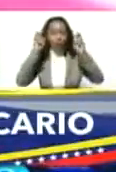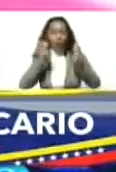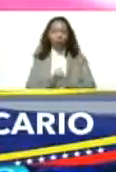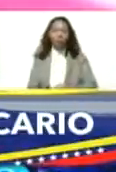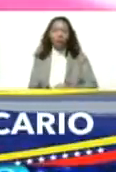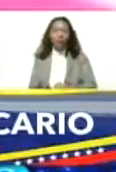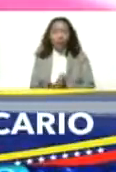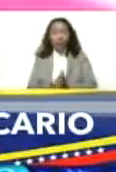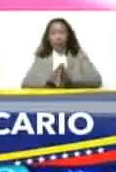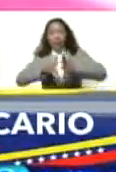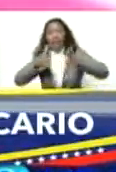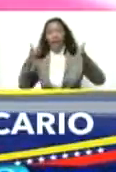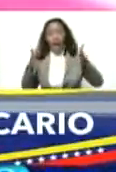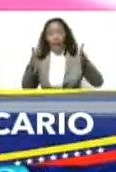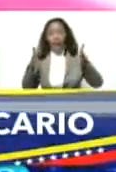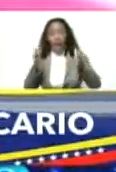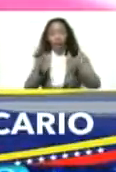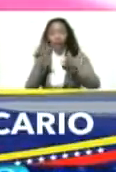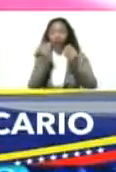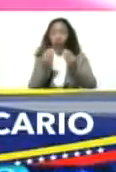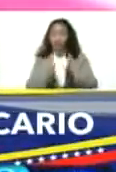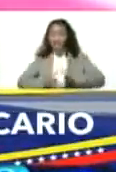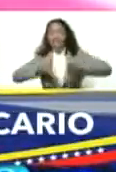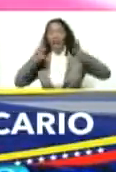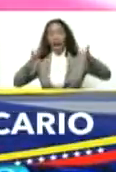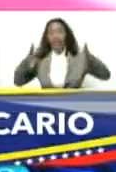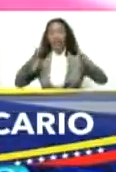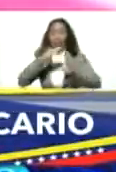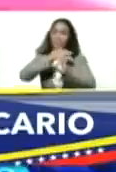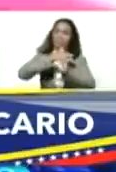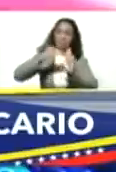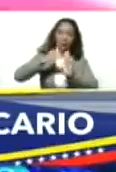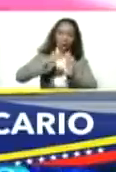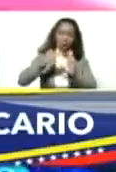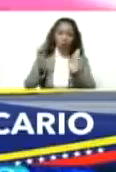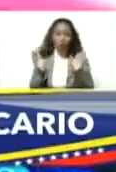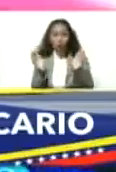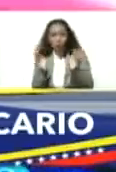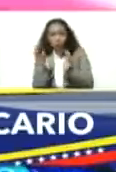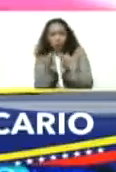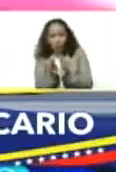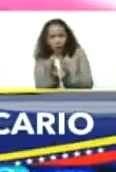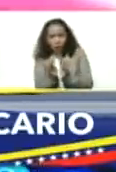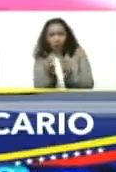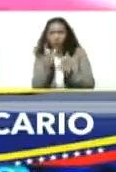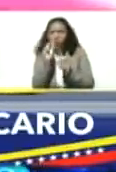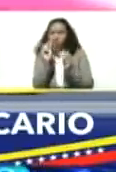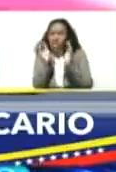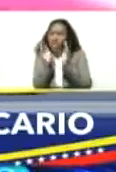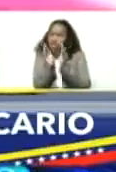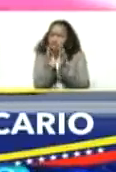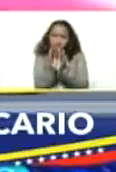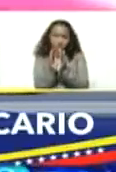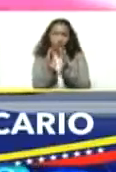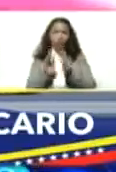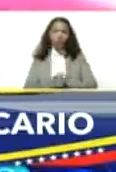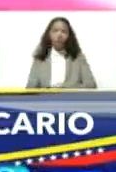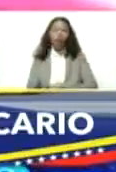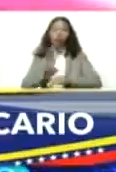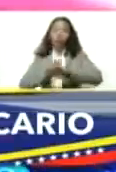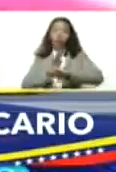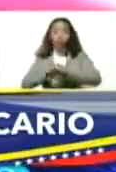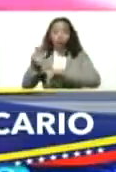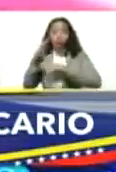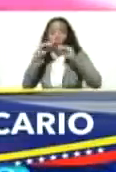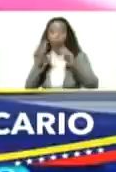grandes, muy grandes, medianos, pequeños, muy pequeñitos. Por eso hablamos